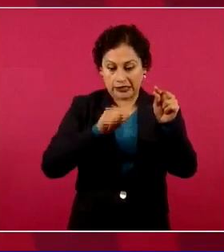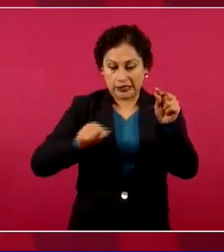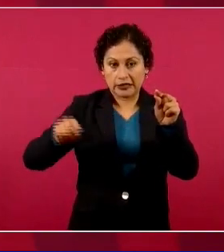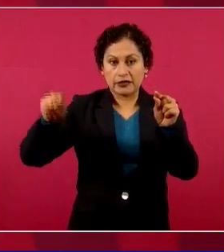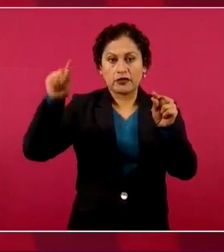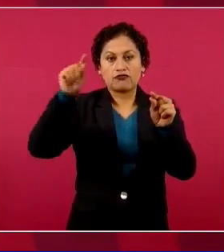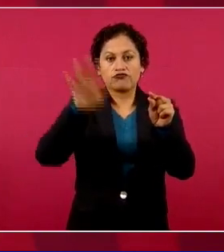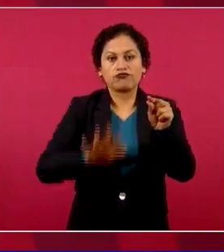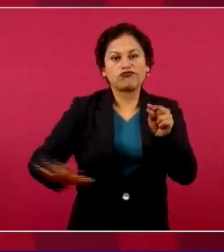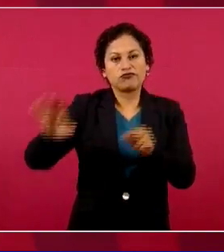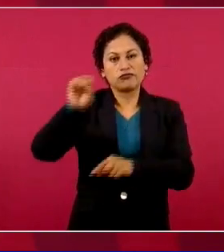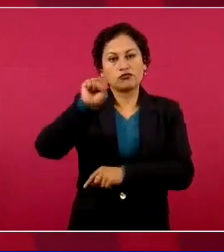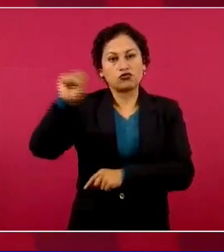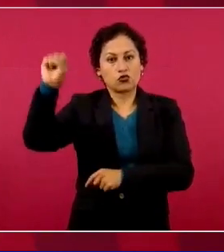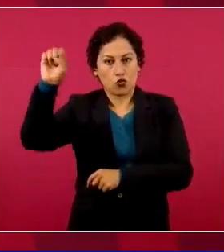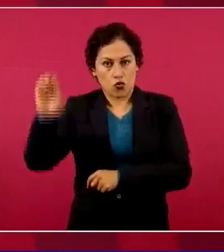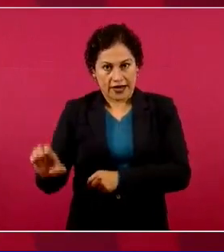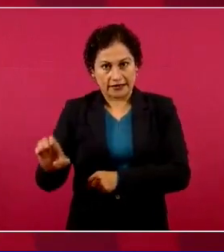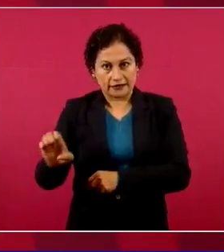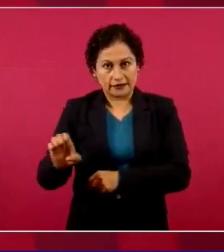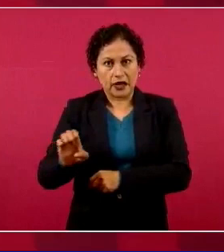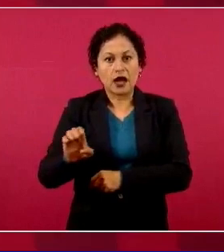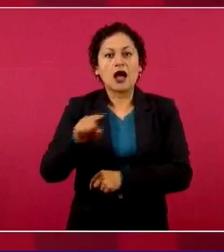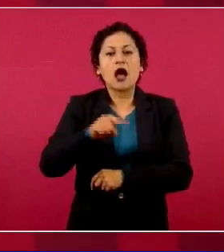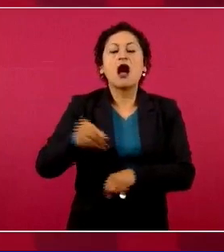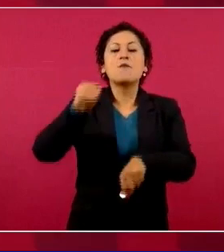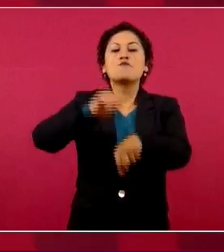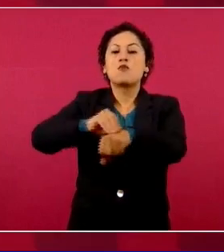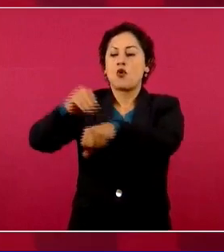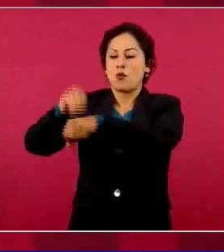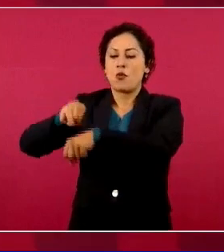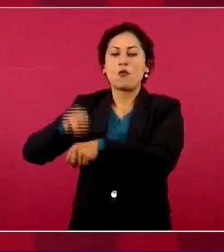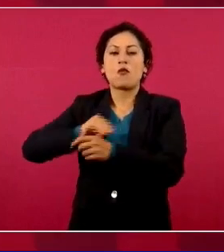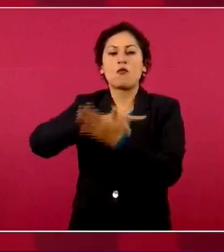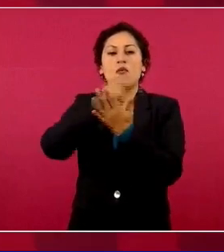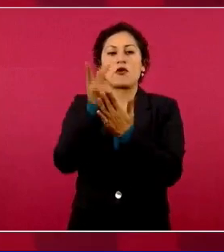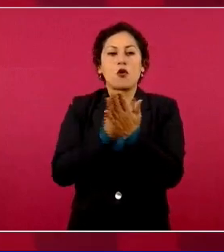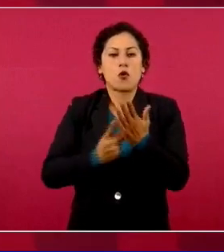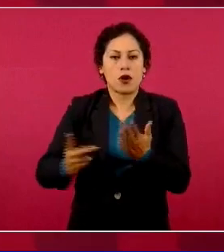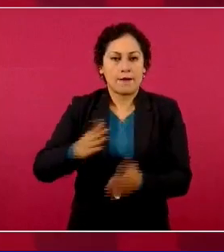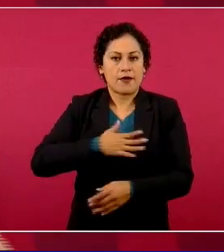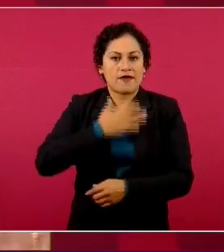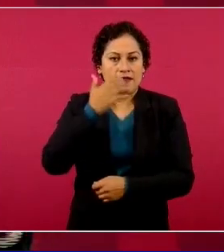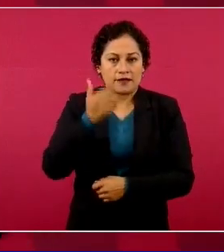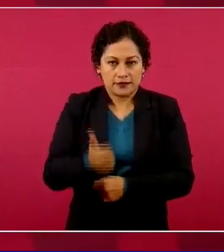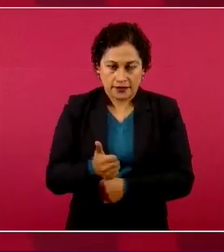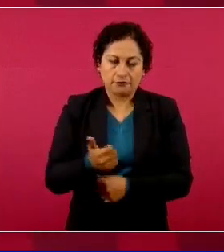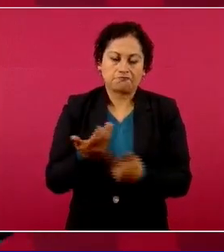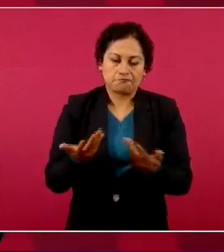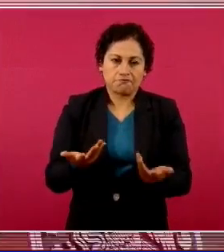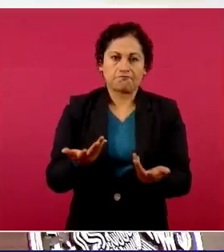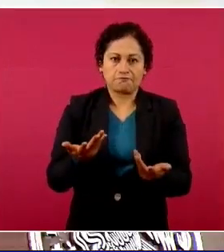se están aplicando programas de bienestar. Y se